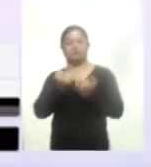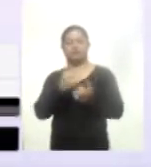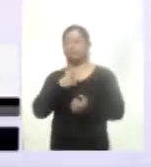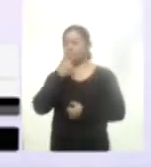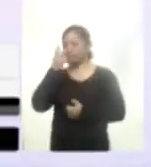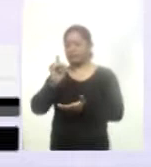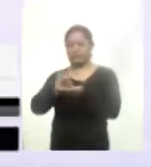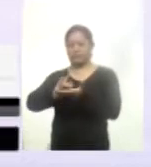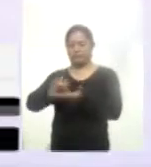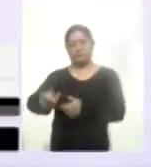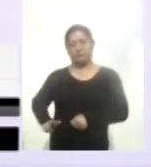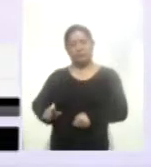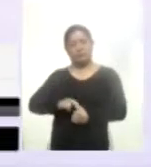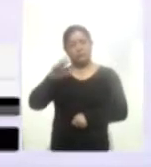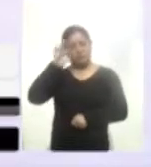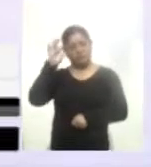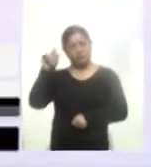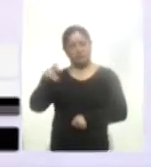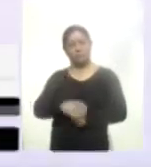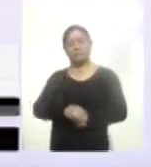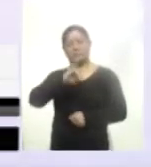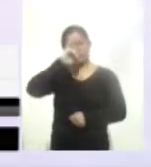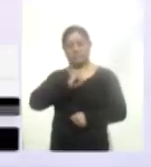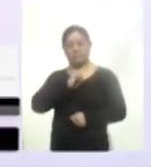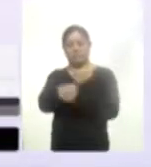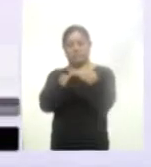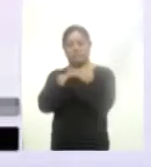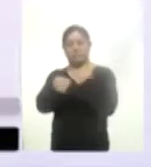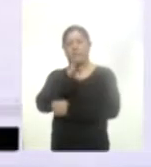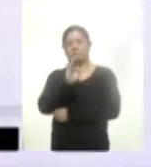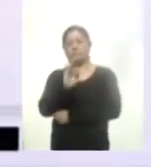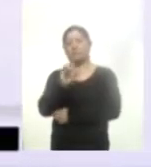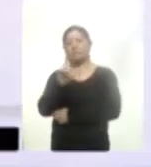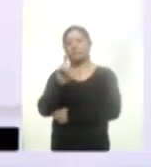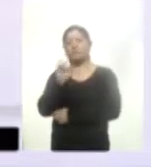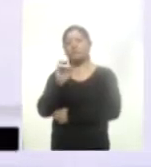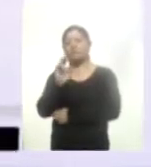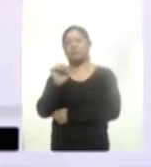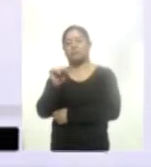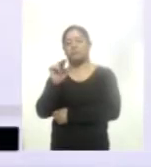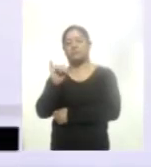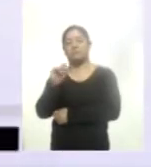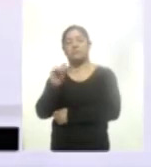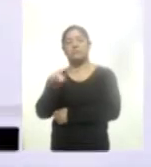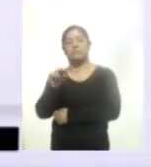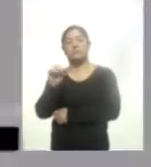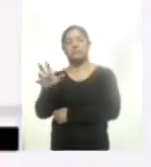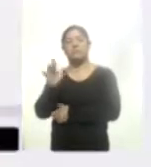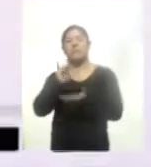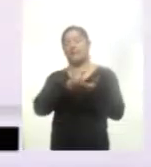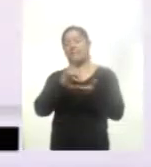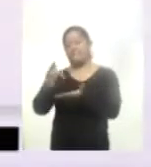al gobernador Marco Mena y al secretario de Educación Florentino por el apoyo y por haber recibido este cheque.